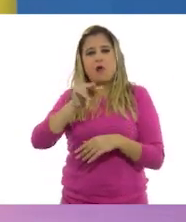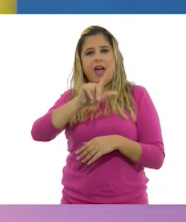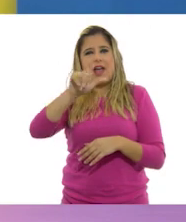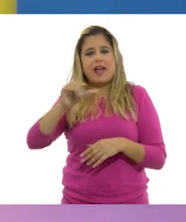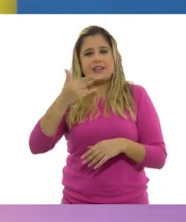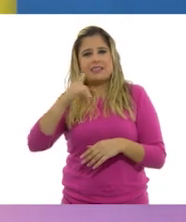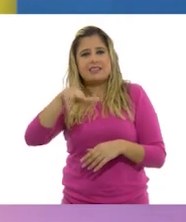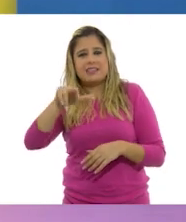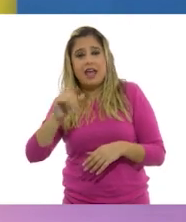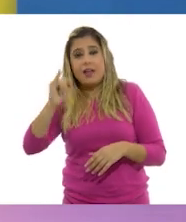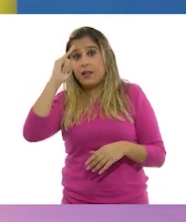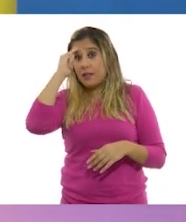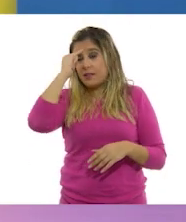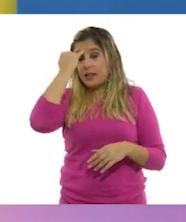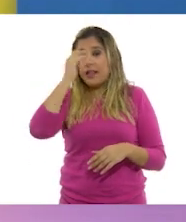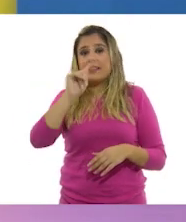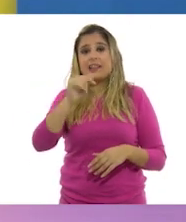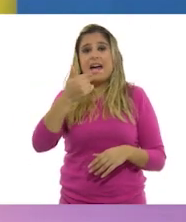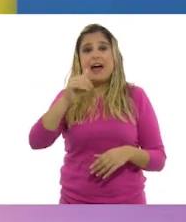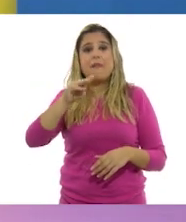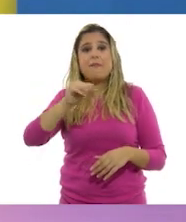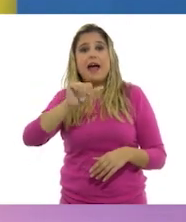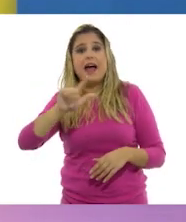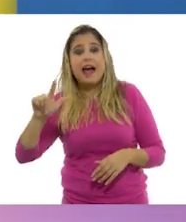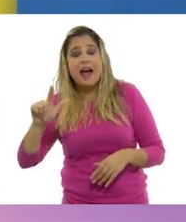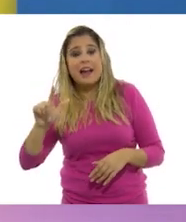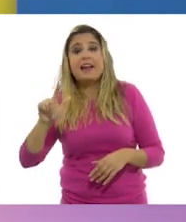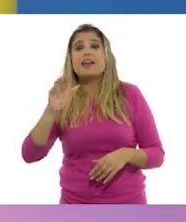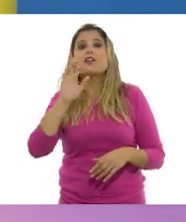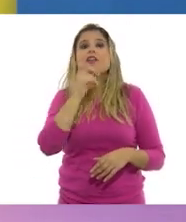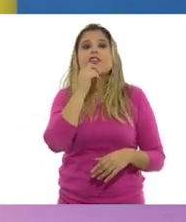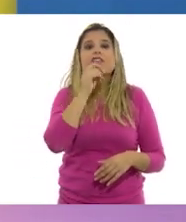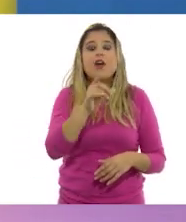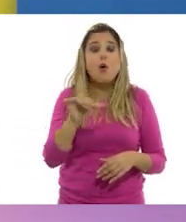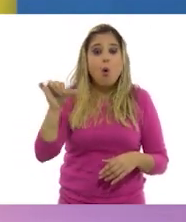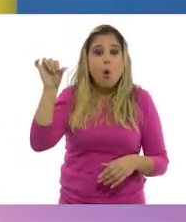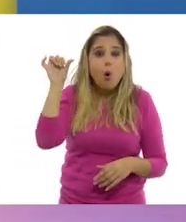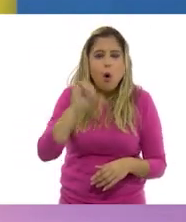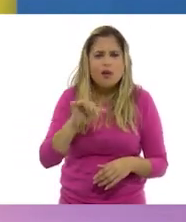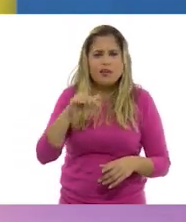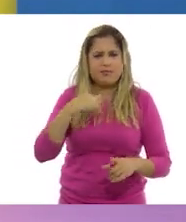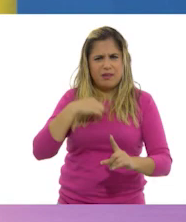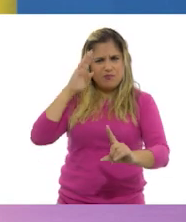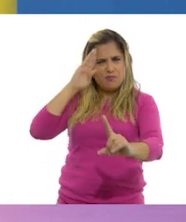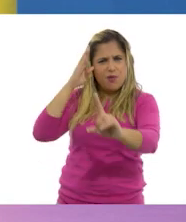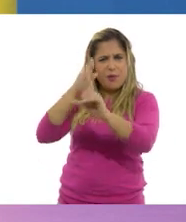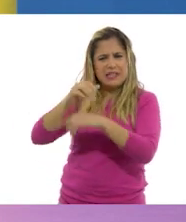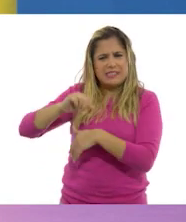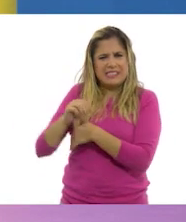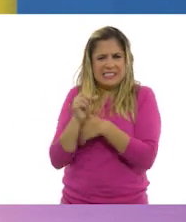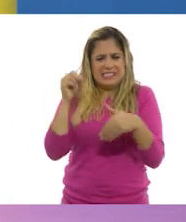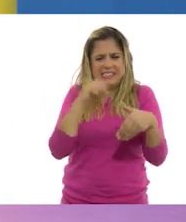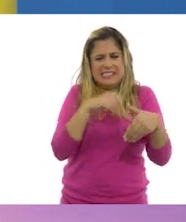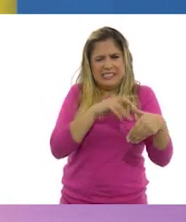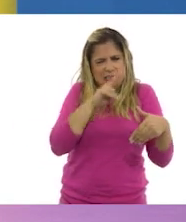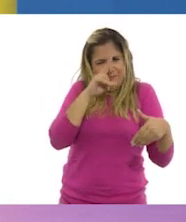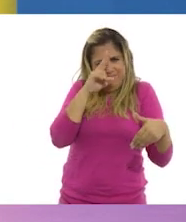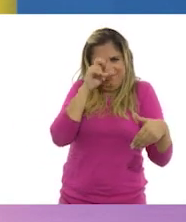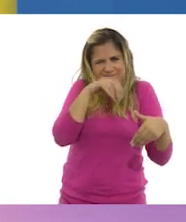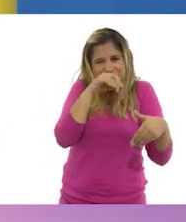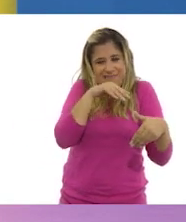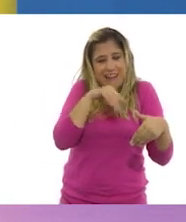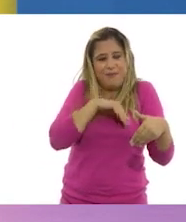India, el Taj Mahal. Y les dije que desde hoy, mi propósito es ahorrar para un día, poder